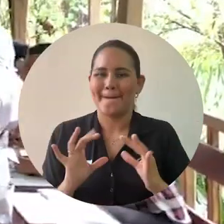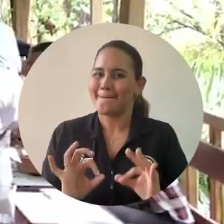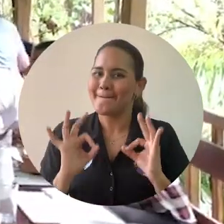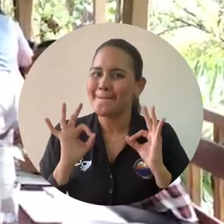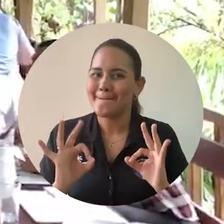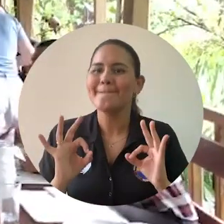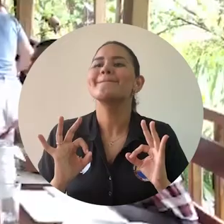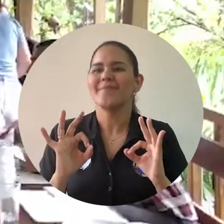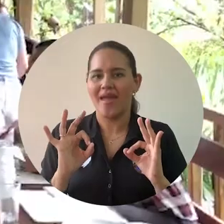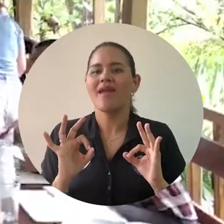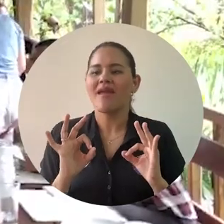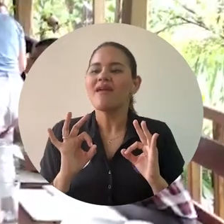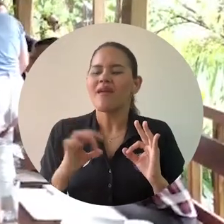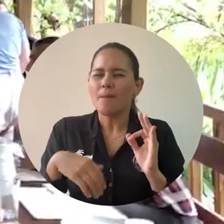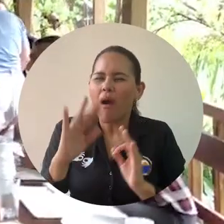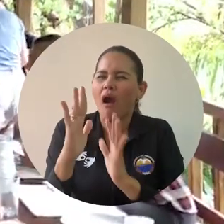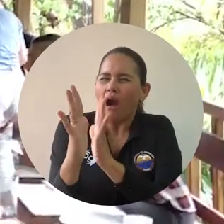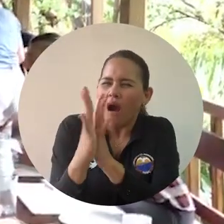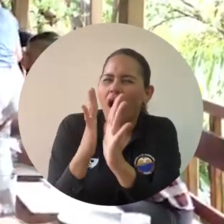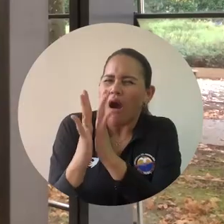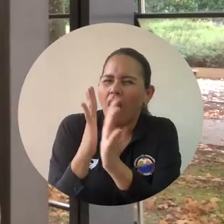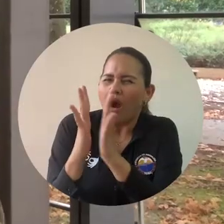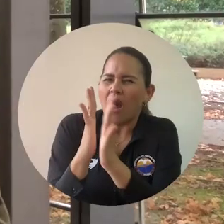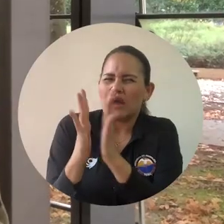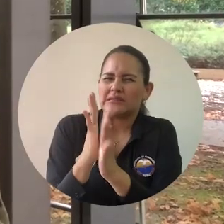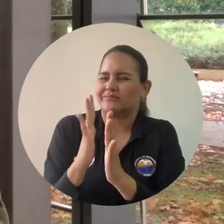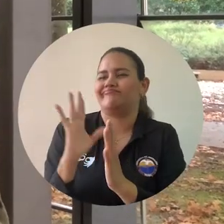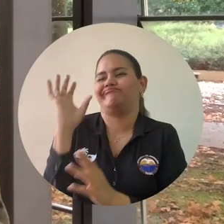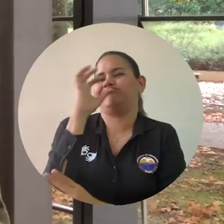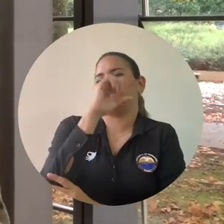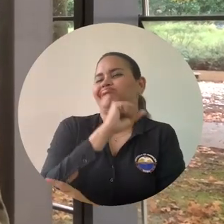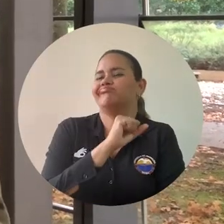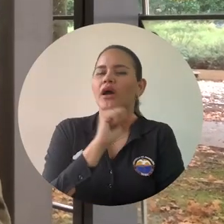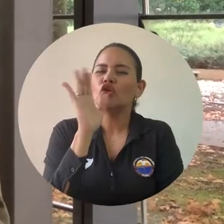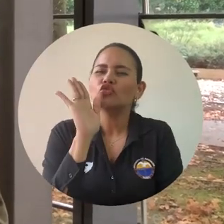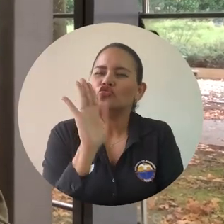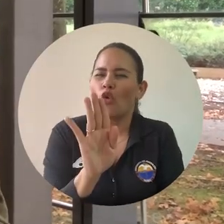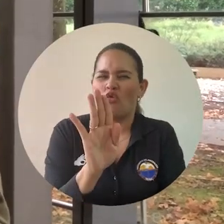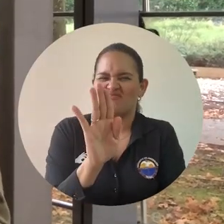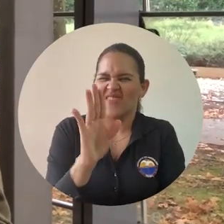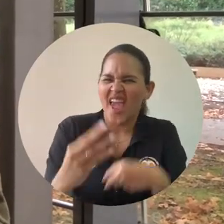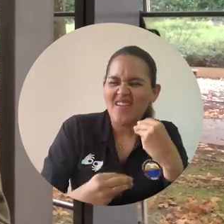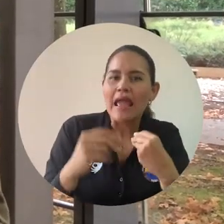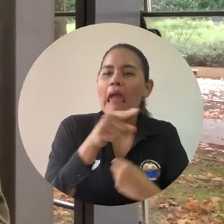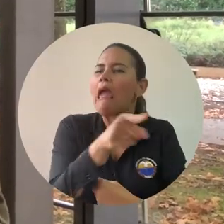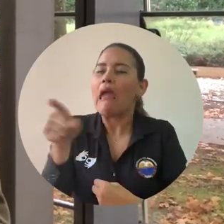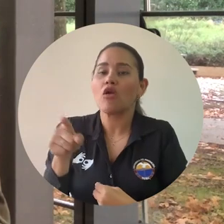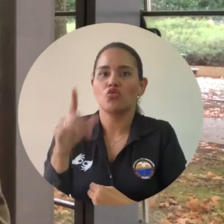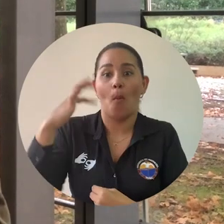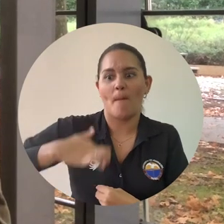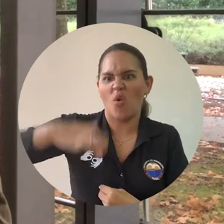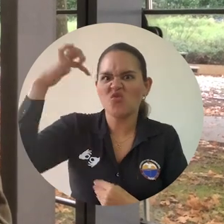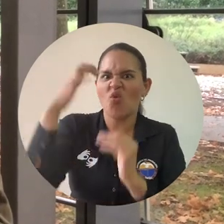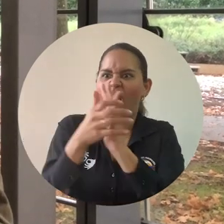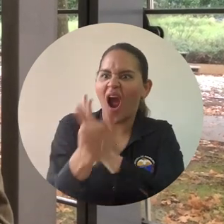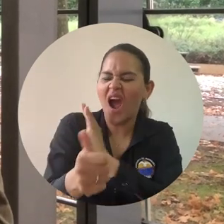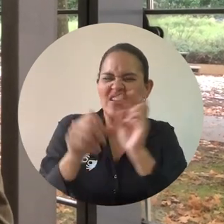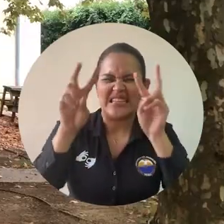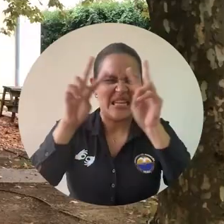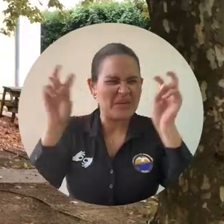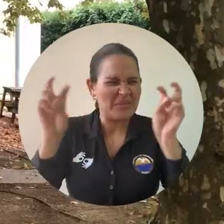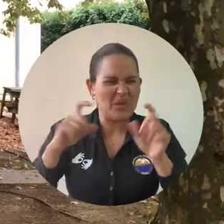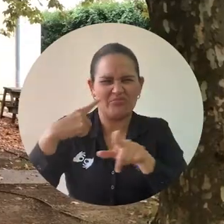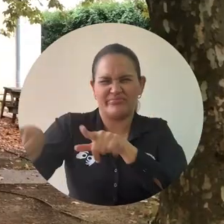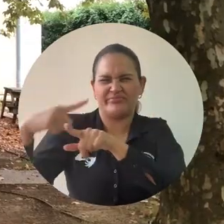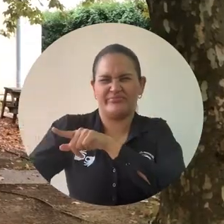llena o con lujo de detalles, por las calidades profesionales de cada una de las personas que están involucradas en los diferentes